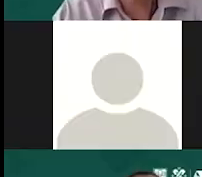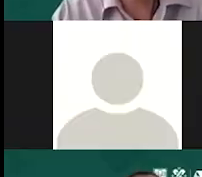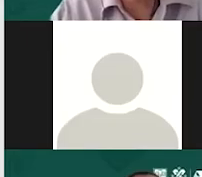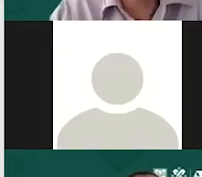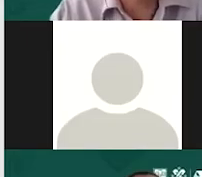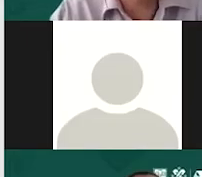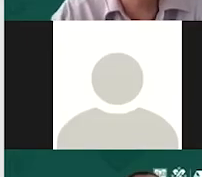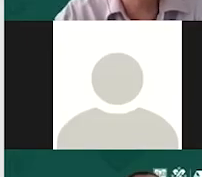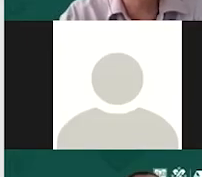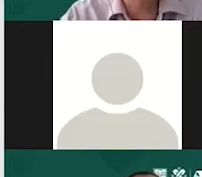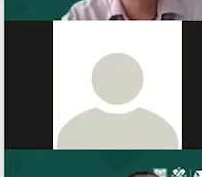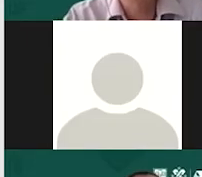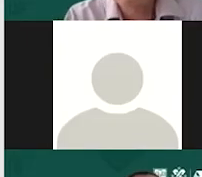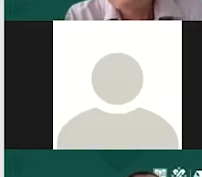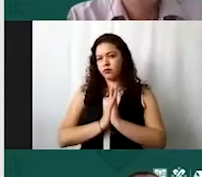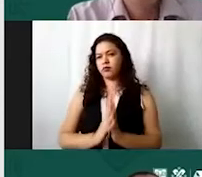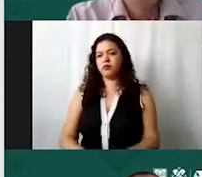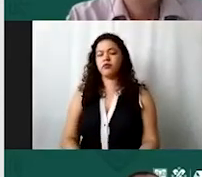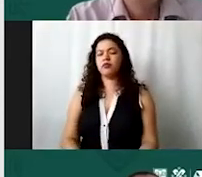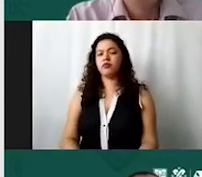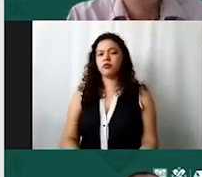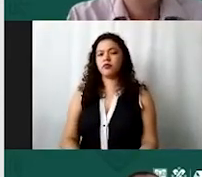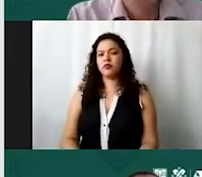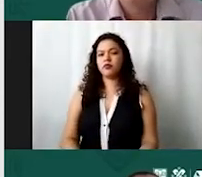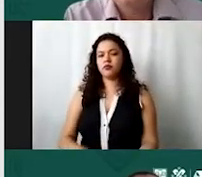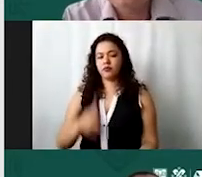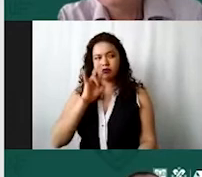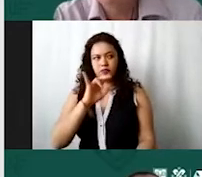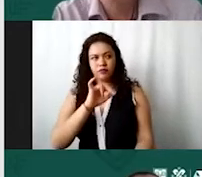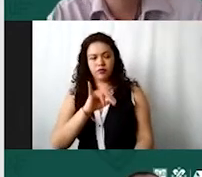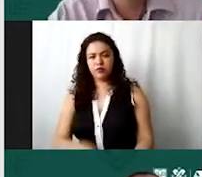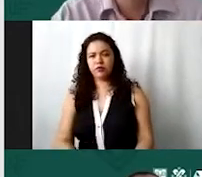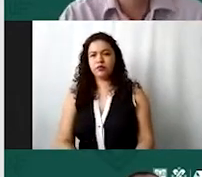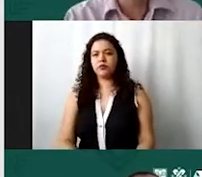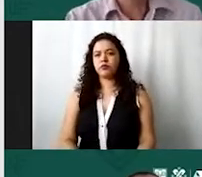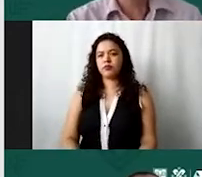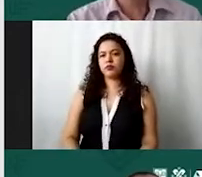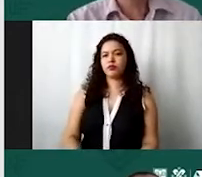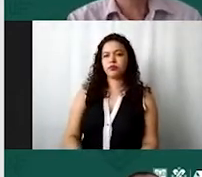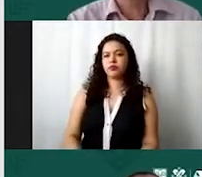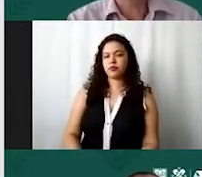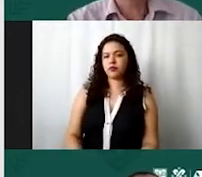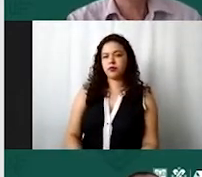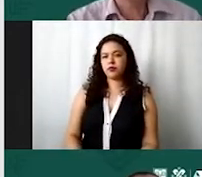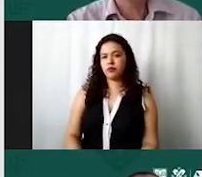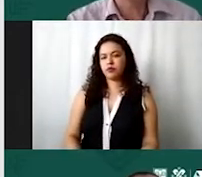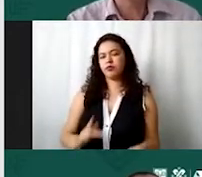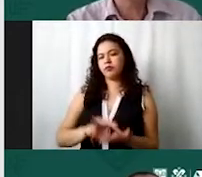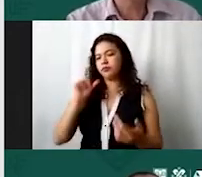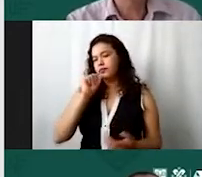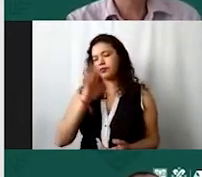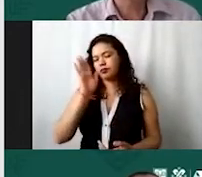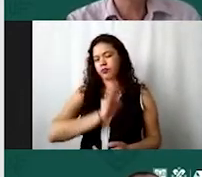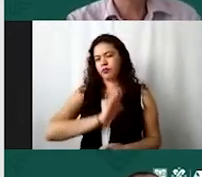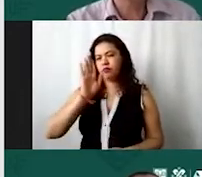listo ¿me dicen si se ve por favor? si se ve gracias en este caso bueno es muy similar al anterior